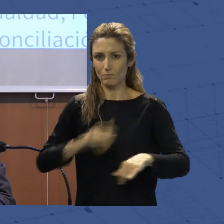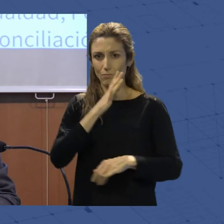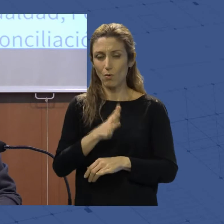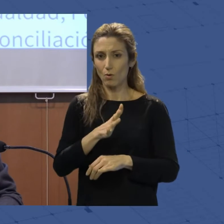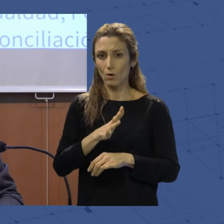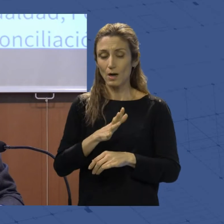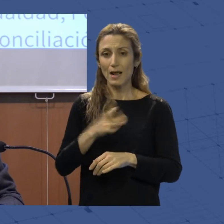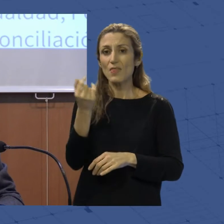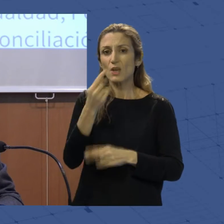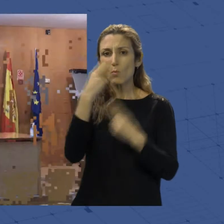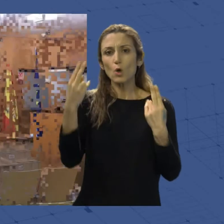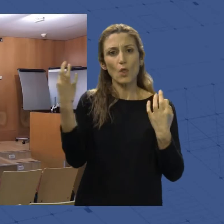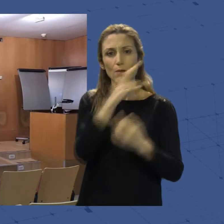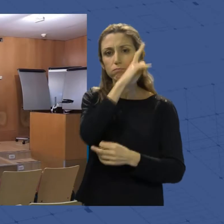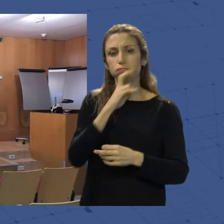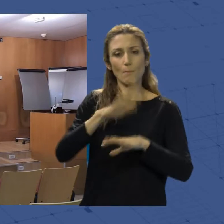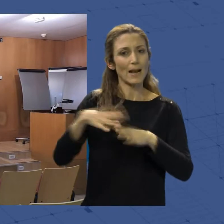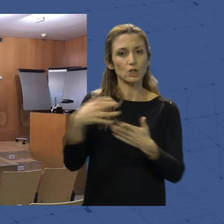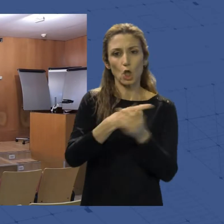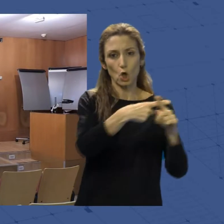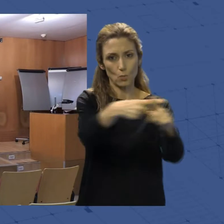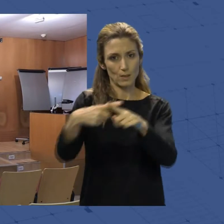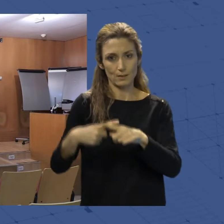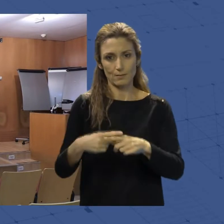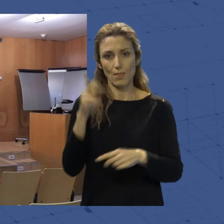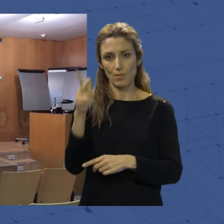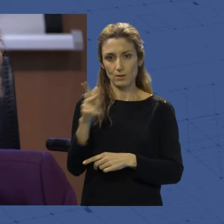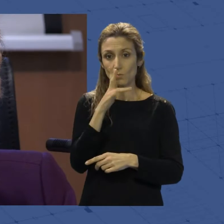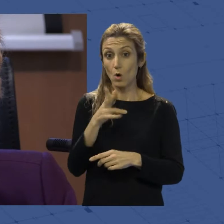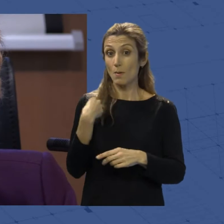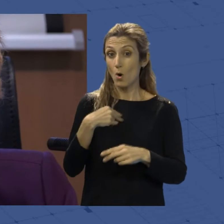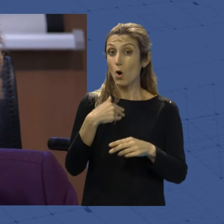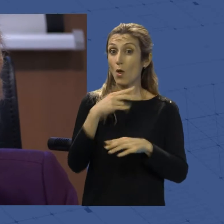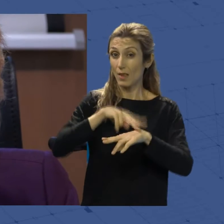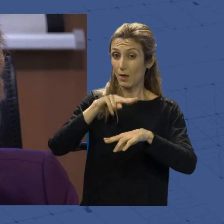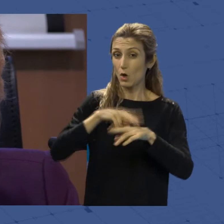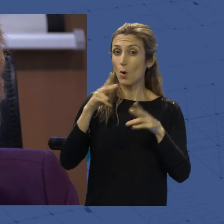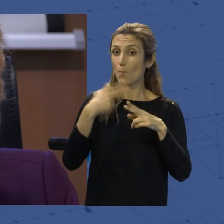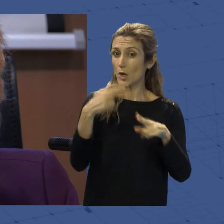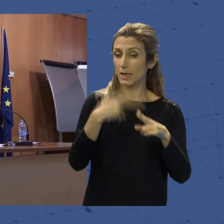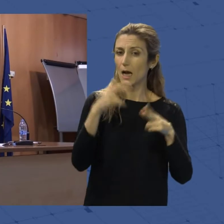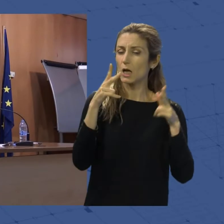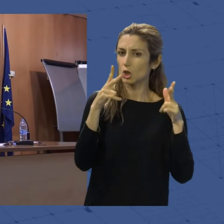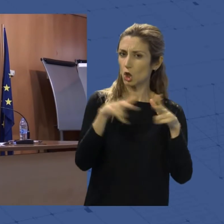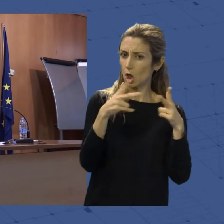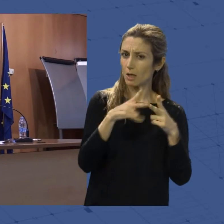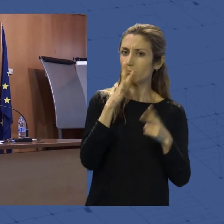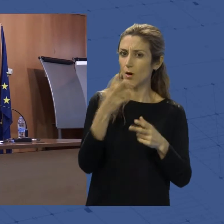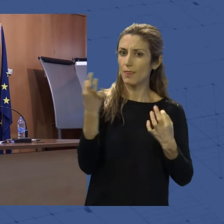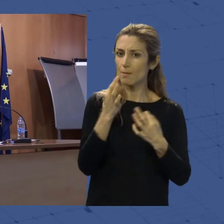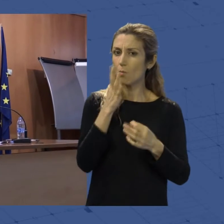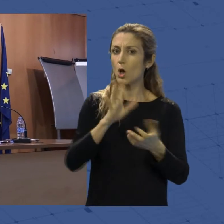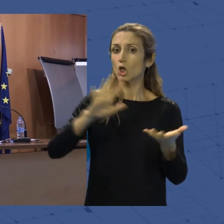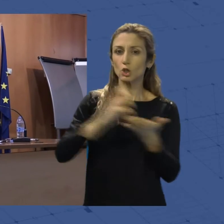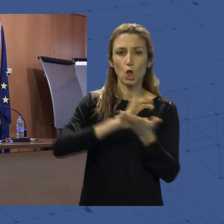y tiene que llegar a los andaluces. Desde la Delegación de Políticas Sociales se ha reforzado la agilización de trámites con la ventanilla electrónica.